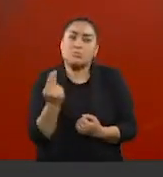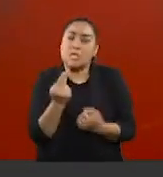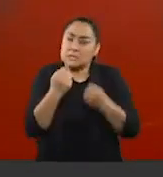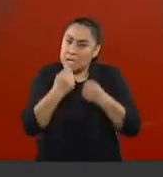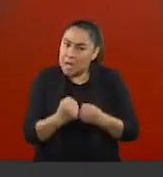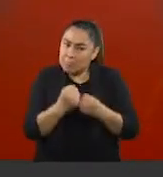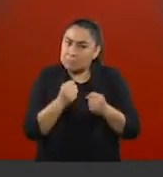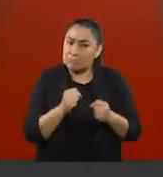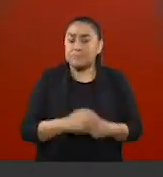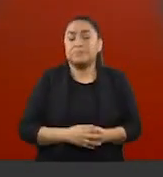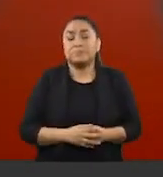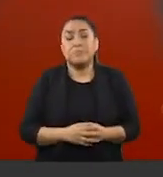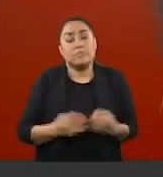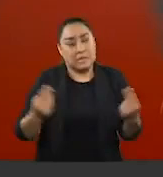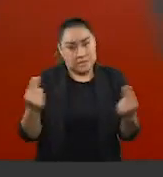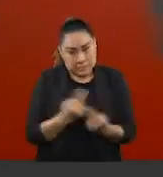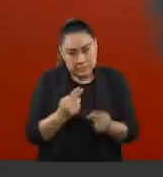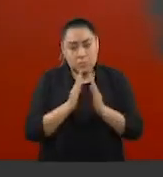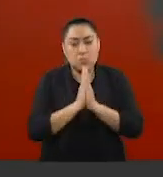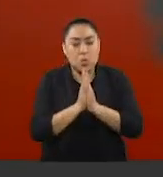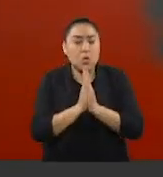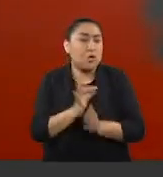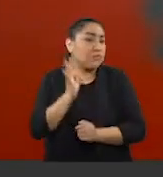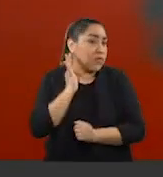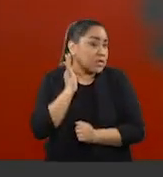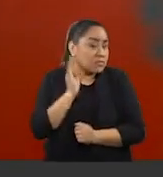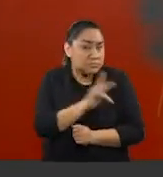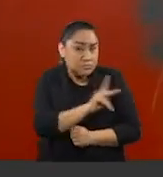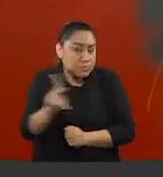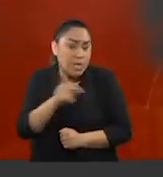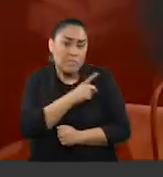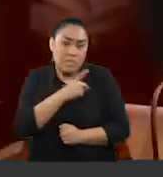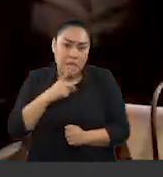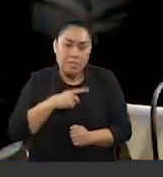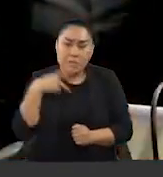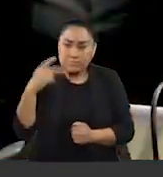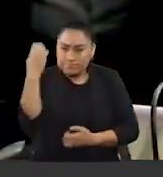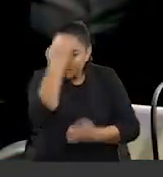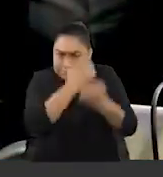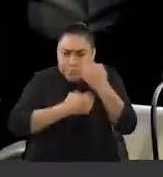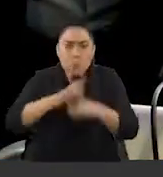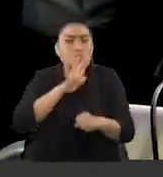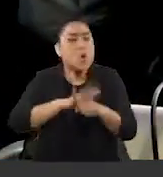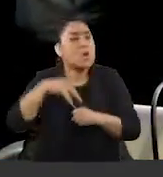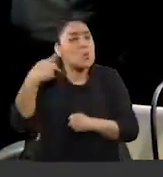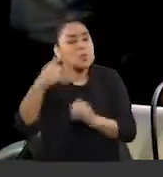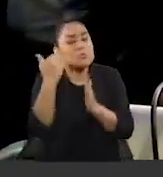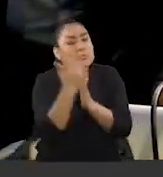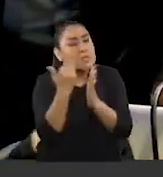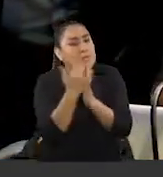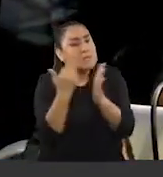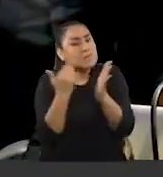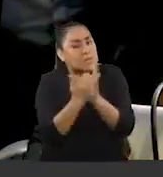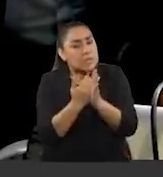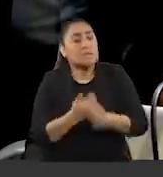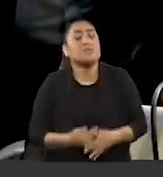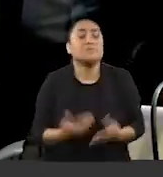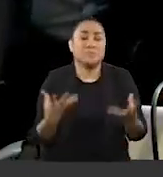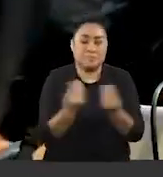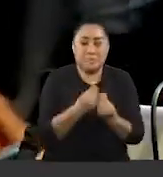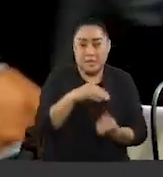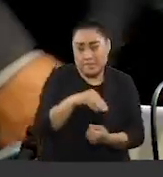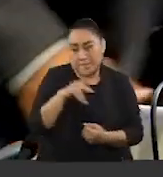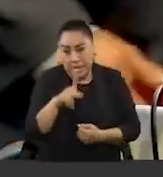insistiendo en que las fiscalías tienen que revisar sus protocolos, que las y los ministerios públicos tienen que revisar